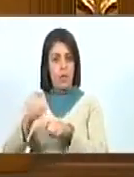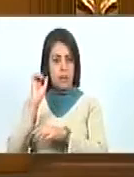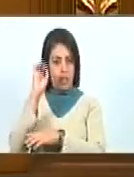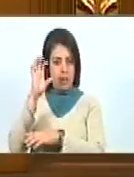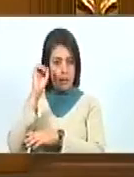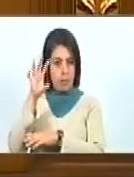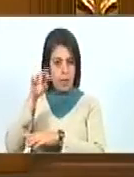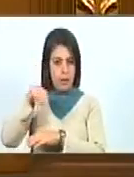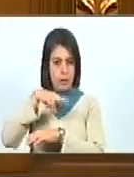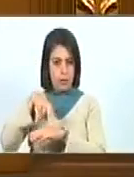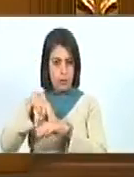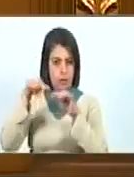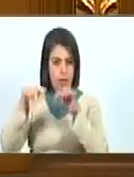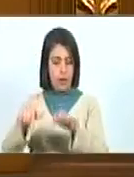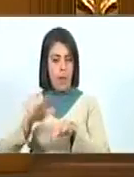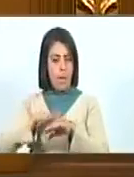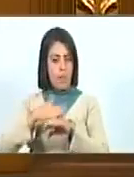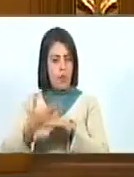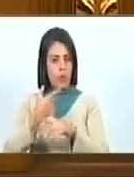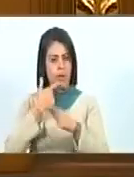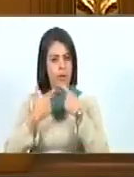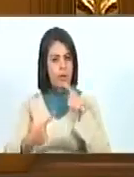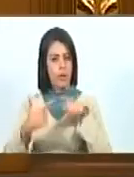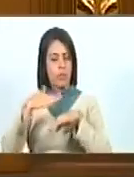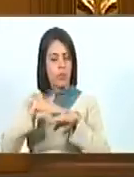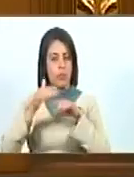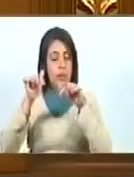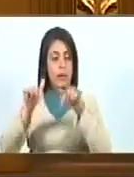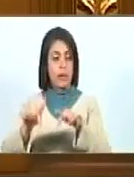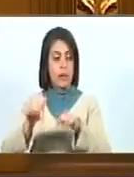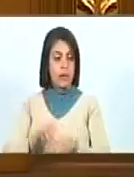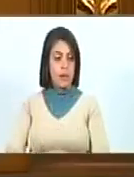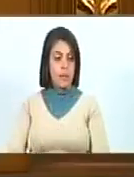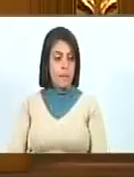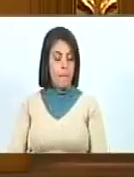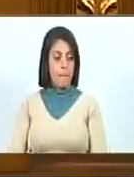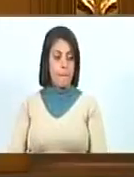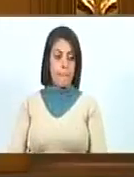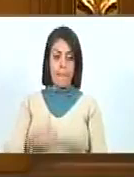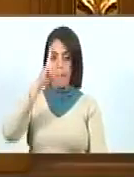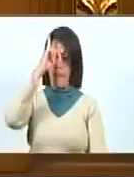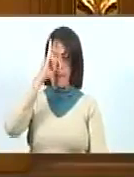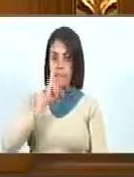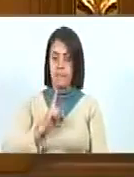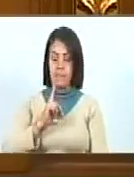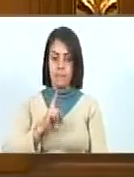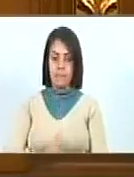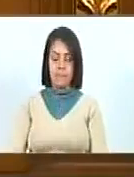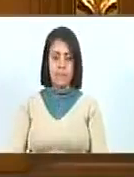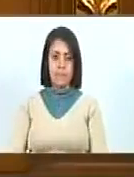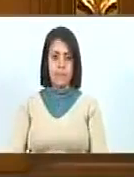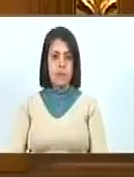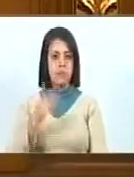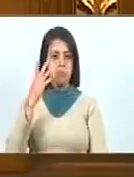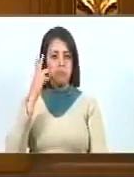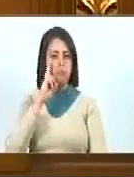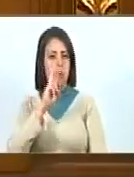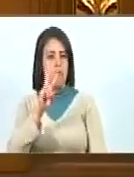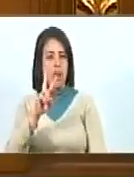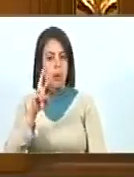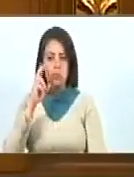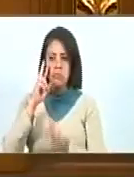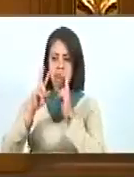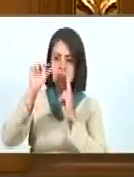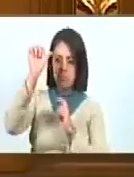Legislativo. ¿Y por qué digo esto? Bueno, por ser esta una discapacidad invisible. Sin